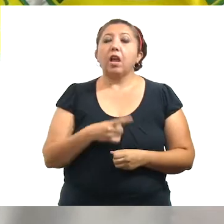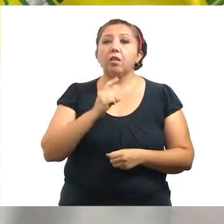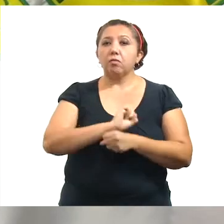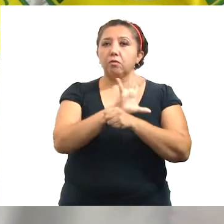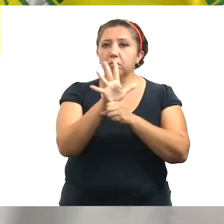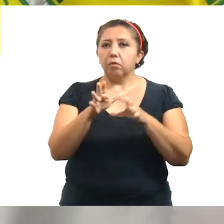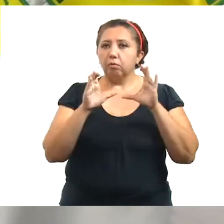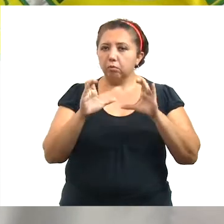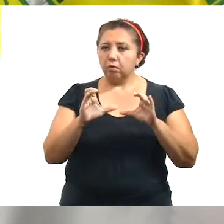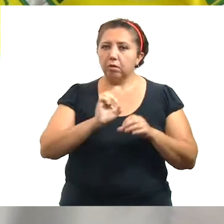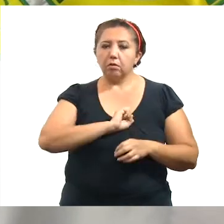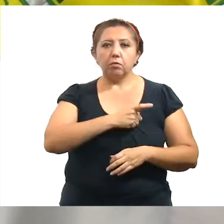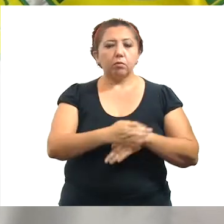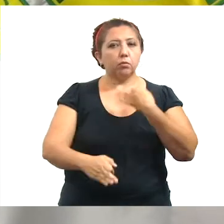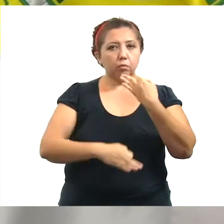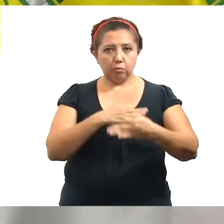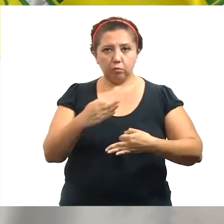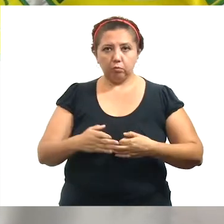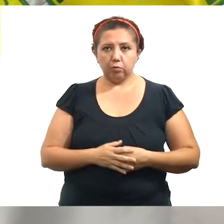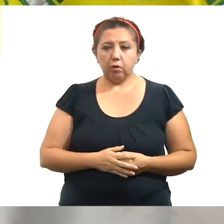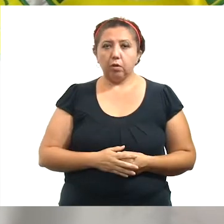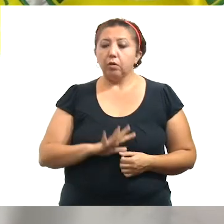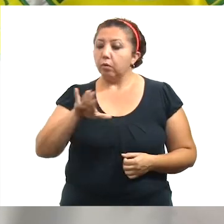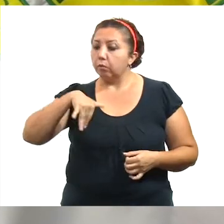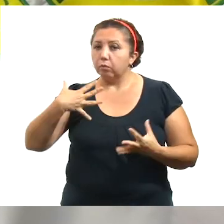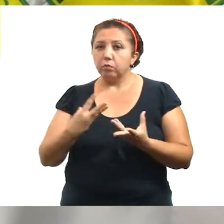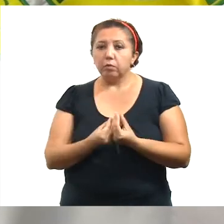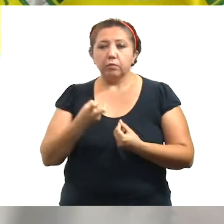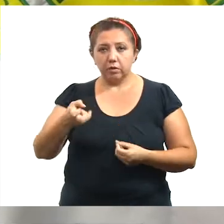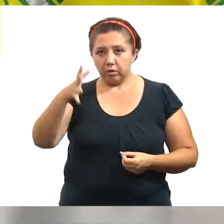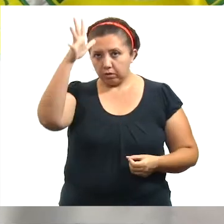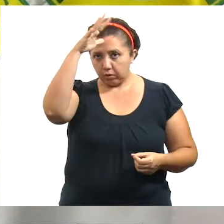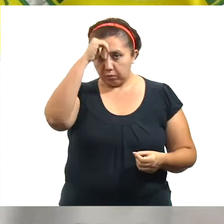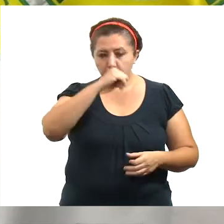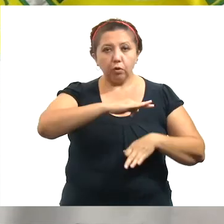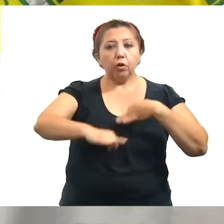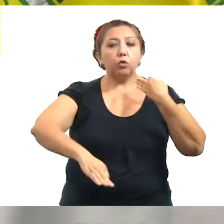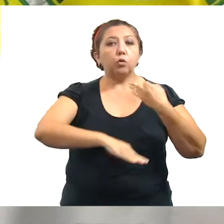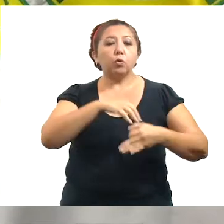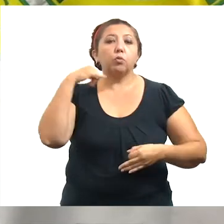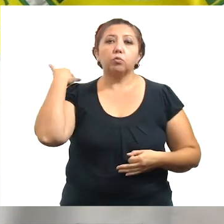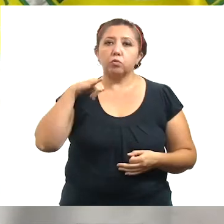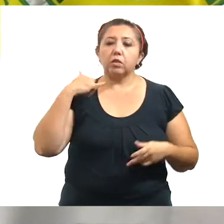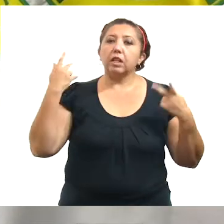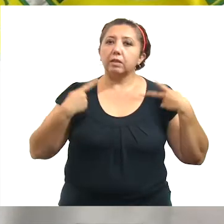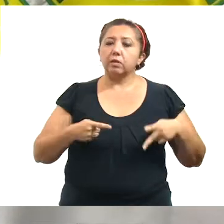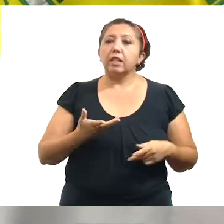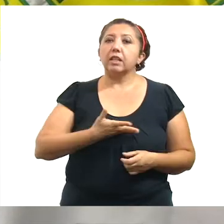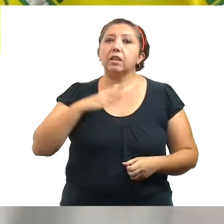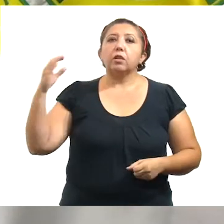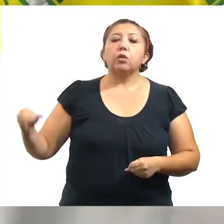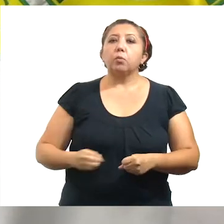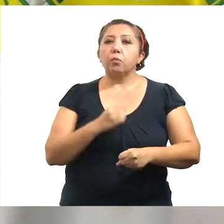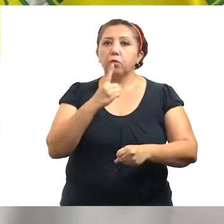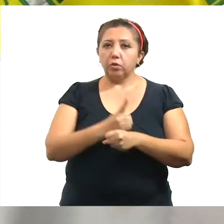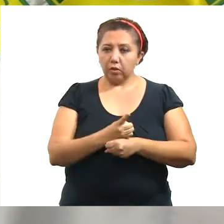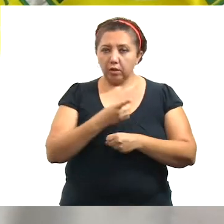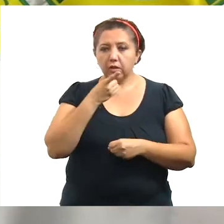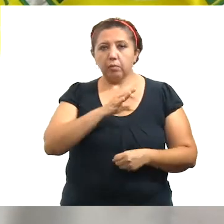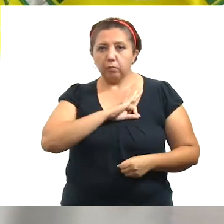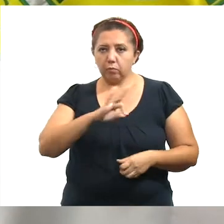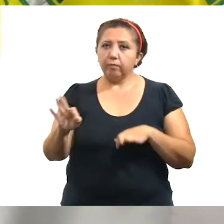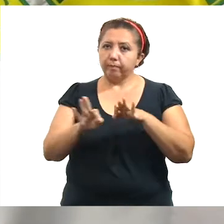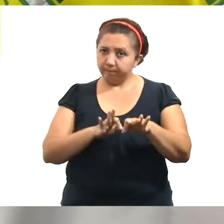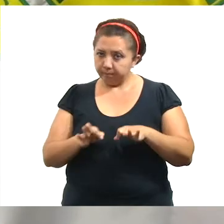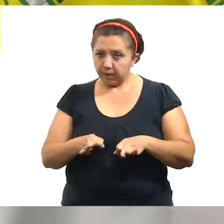para proteger la salud de todos. Lo que buscamos con este acuerdo es que en todo Yucatán la gente tenga la oportunidad de salir a ganarse su